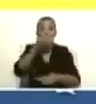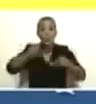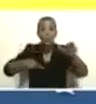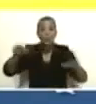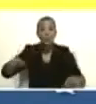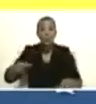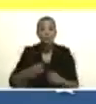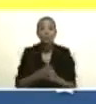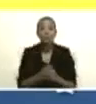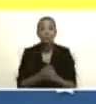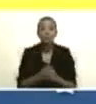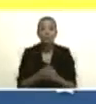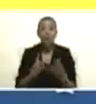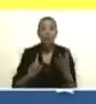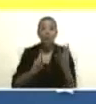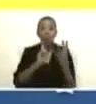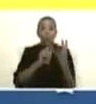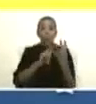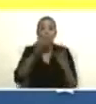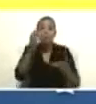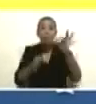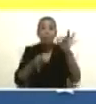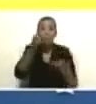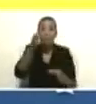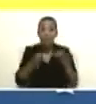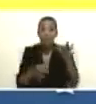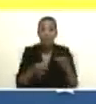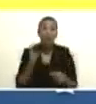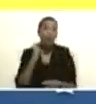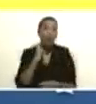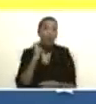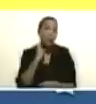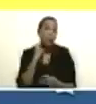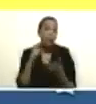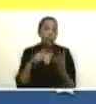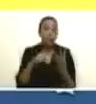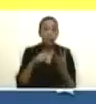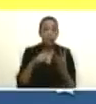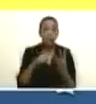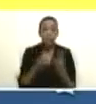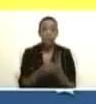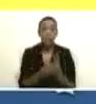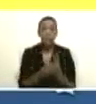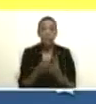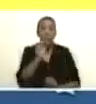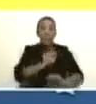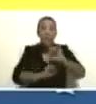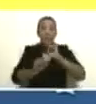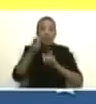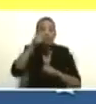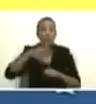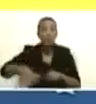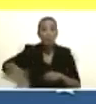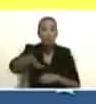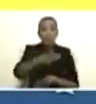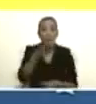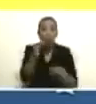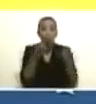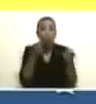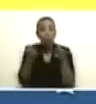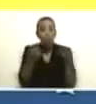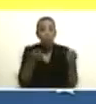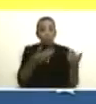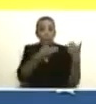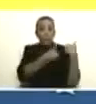el cuarto poder fiscal William Saad Jalabi defensor del pueblo contralor general